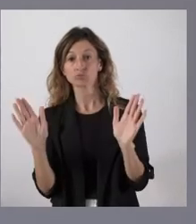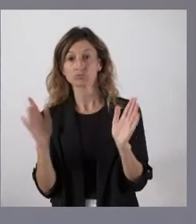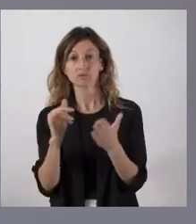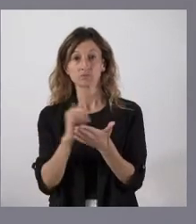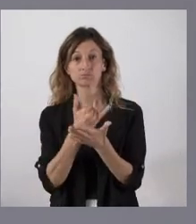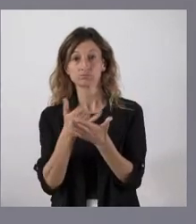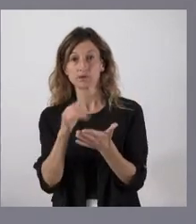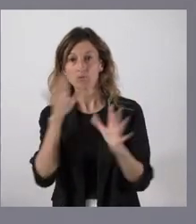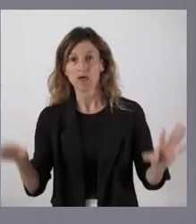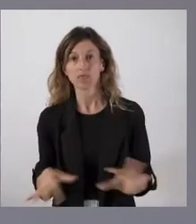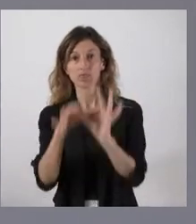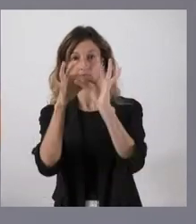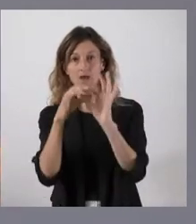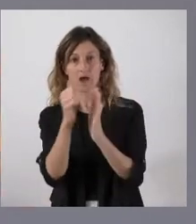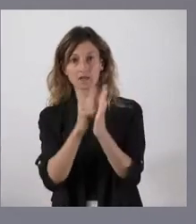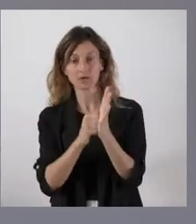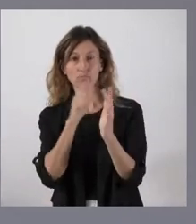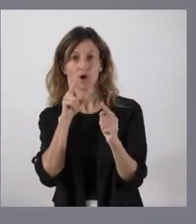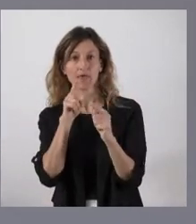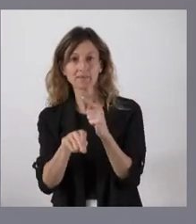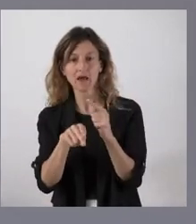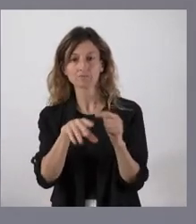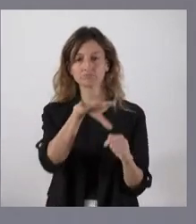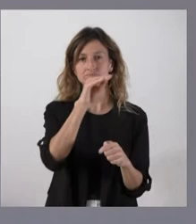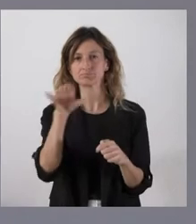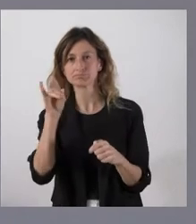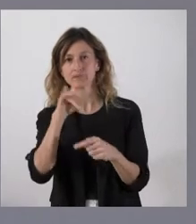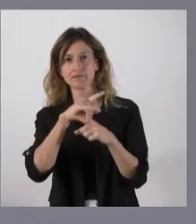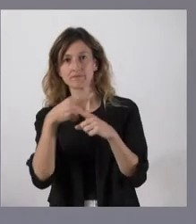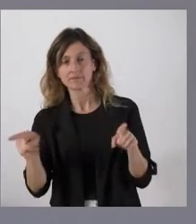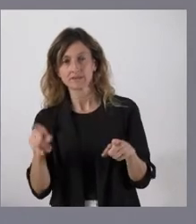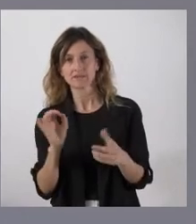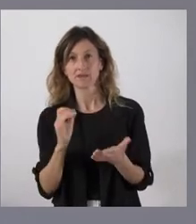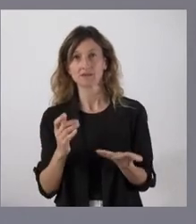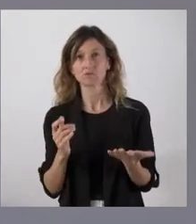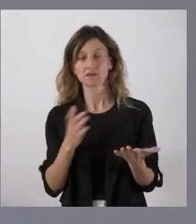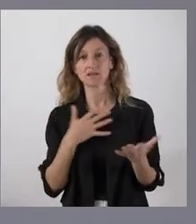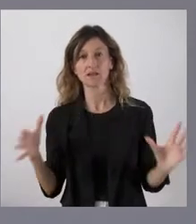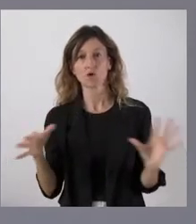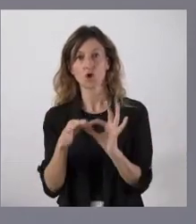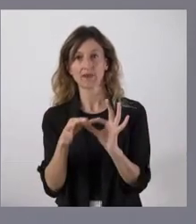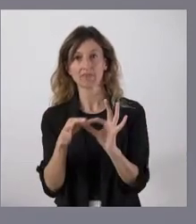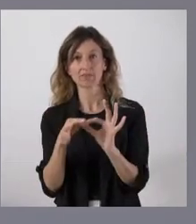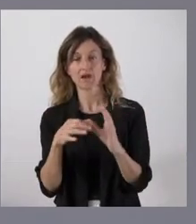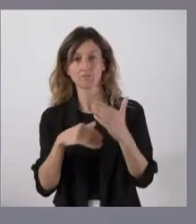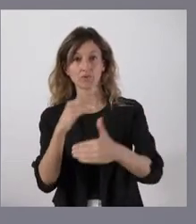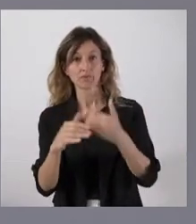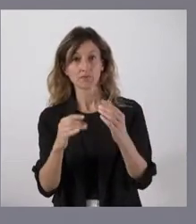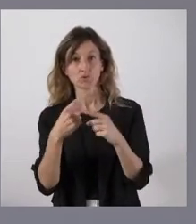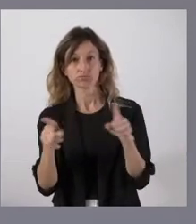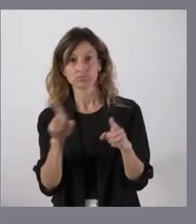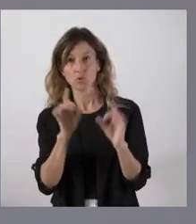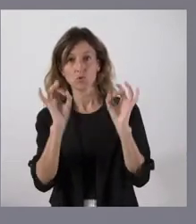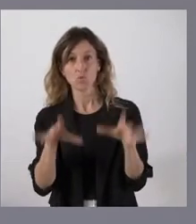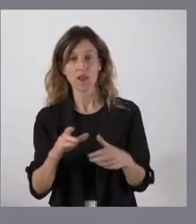diferenciados para evitar una interpretación distinta en dos artículos diferenciados y, por tanto, se conectan. Por lo tanto, el procedimiento no varía, es el